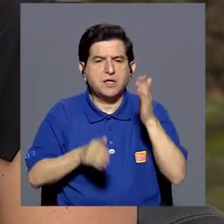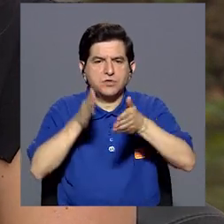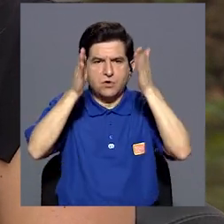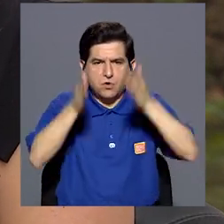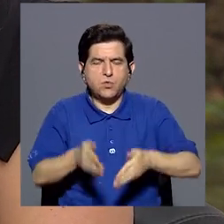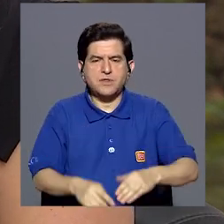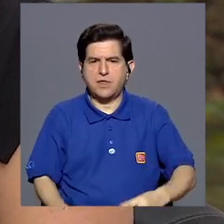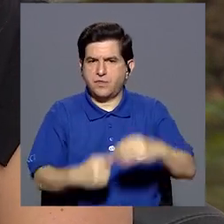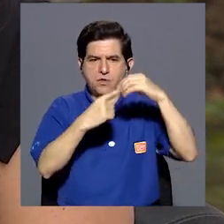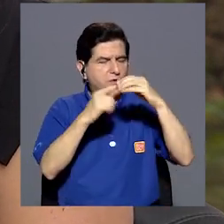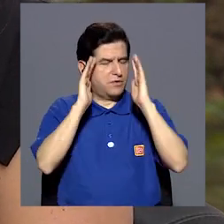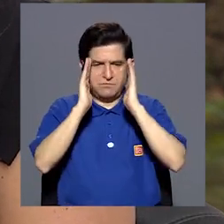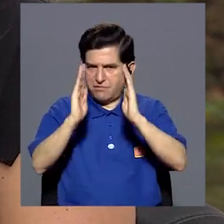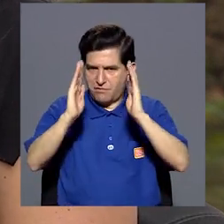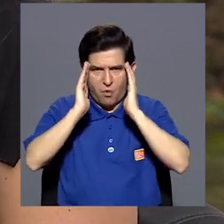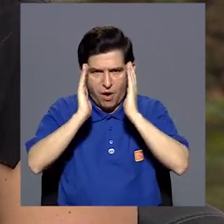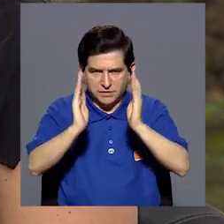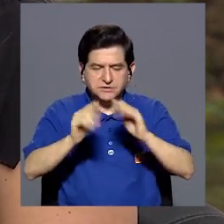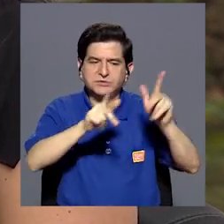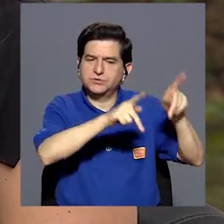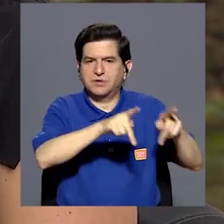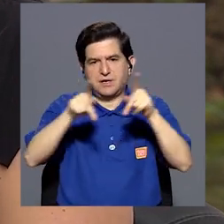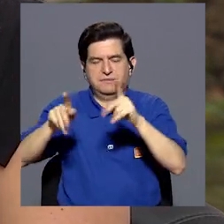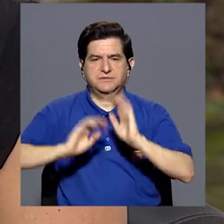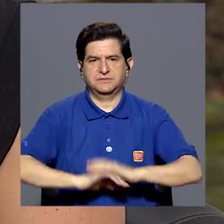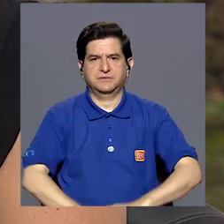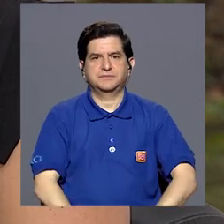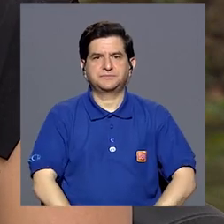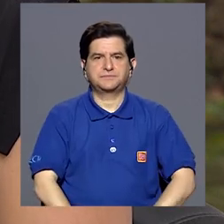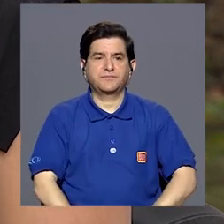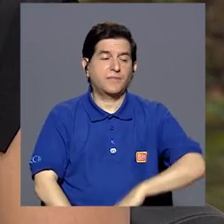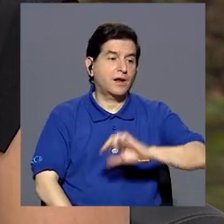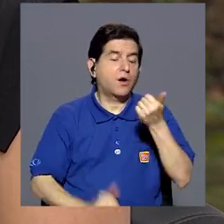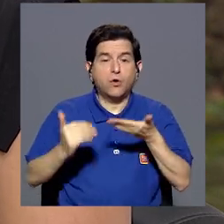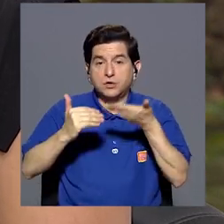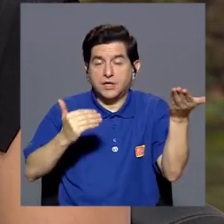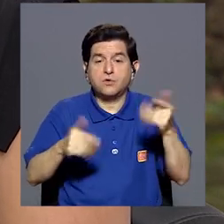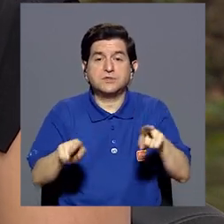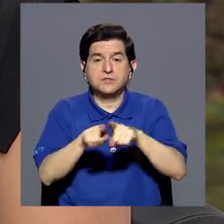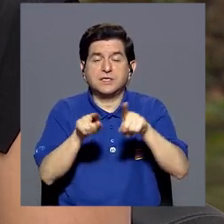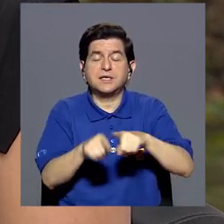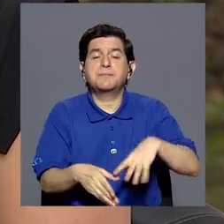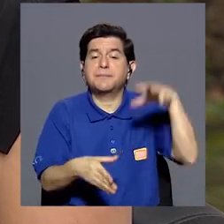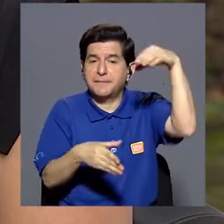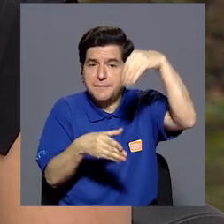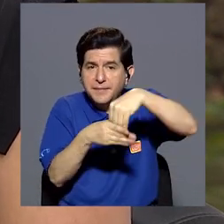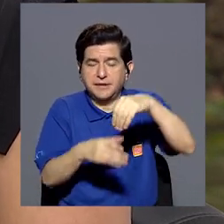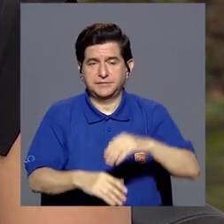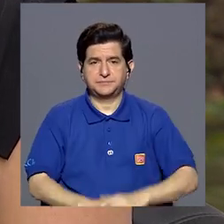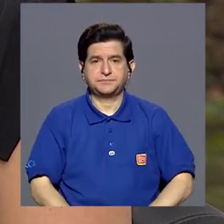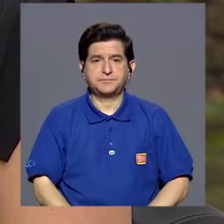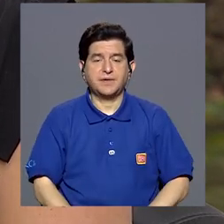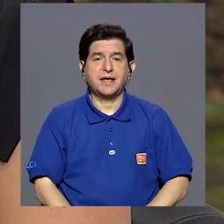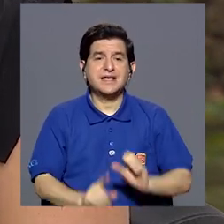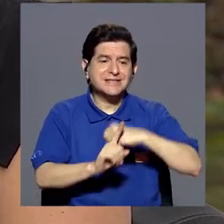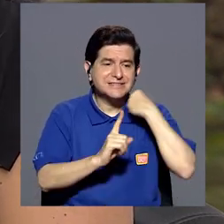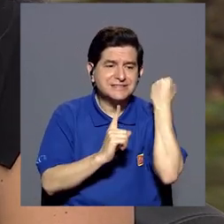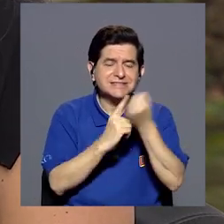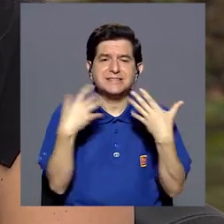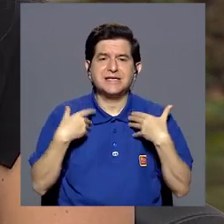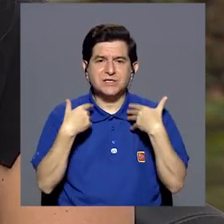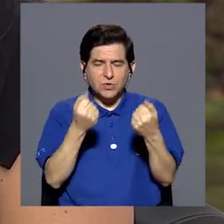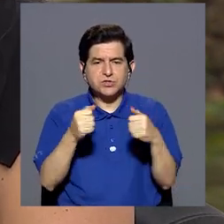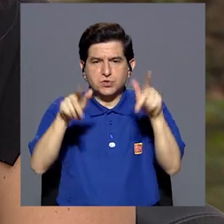los que el cuidador principal no está atendiendo a la persona cuidada. Hay otra cosa que hay que tomar en cuenta y tiene que ver con la